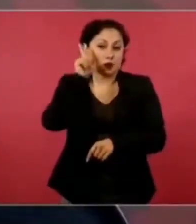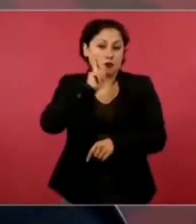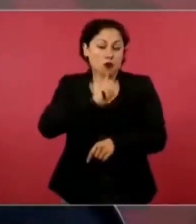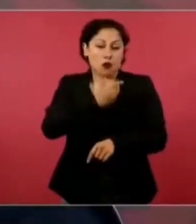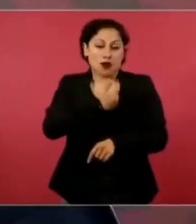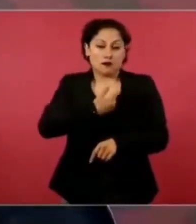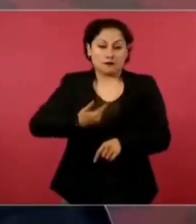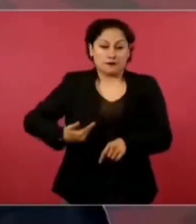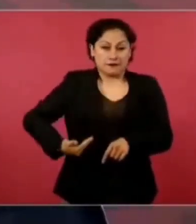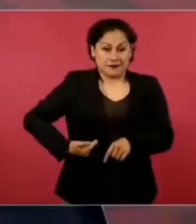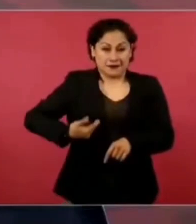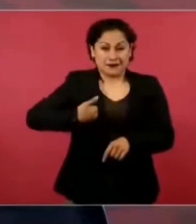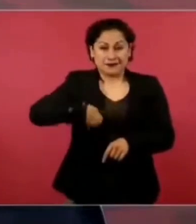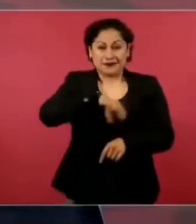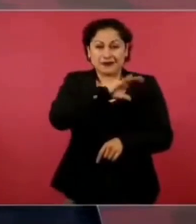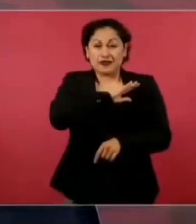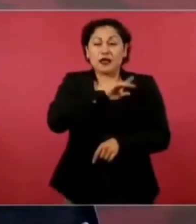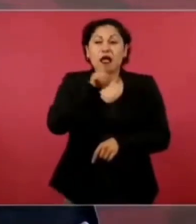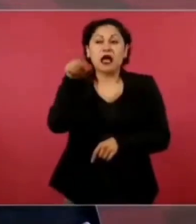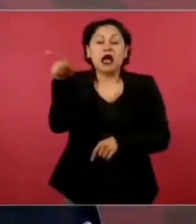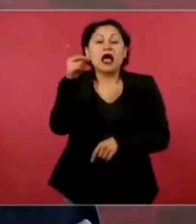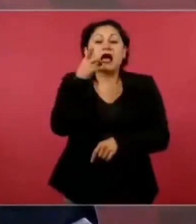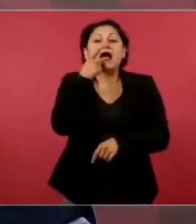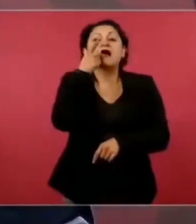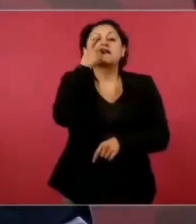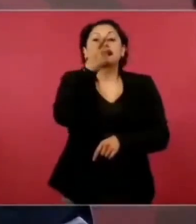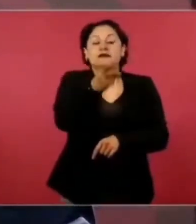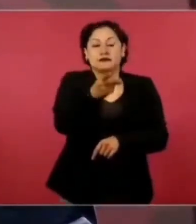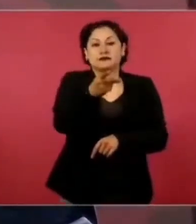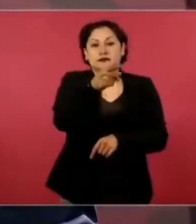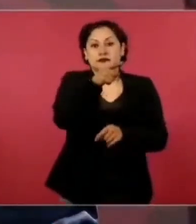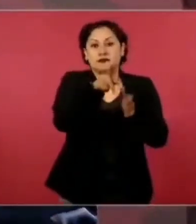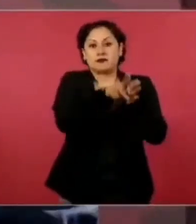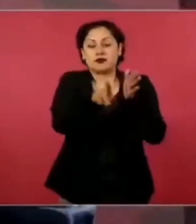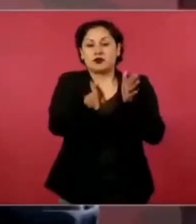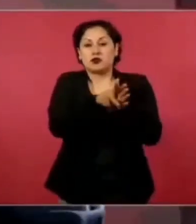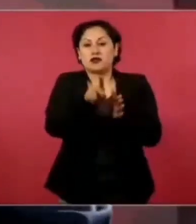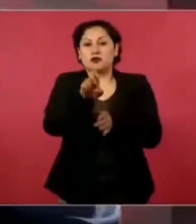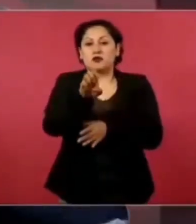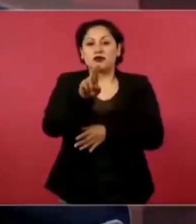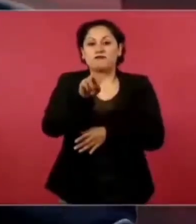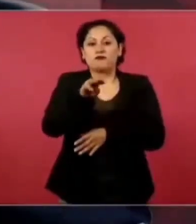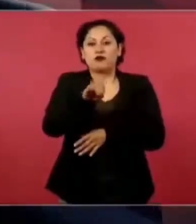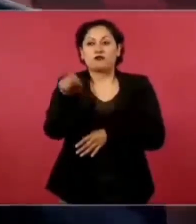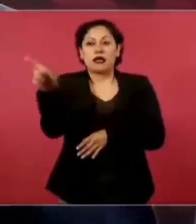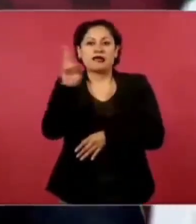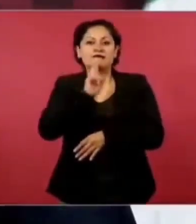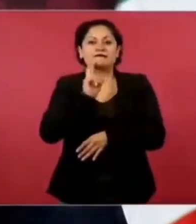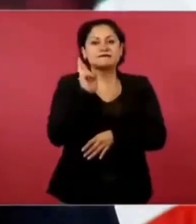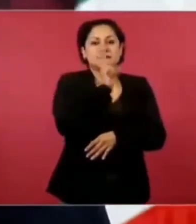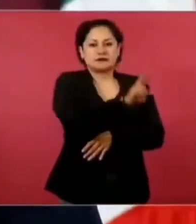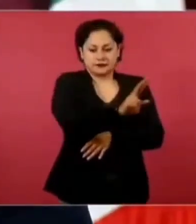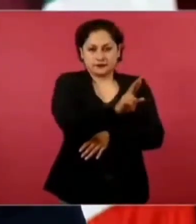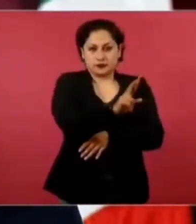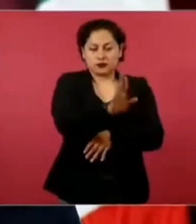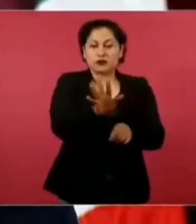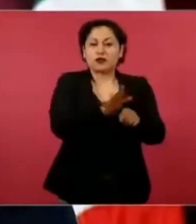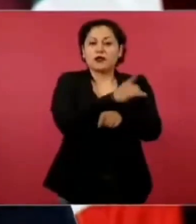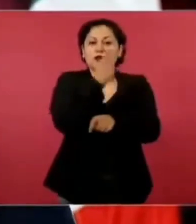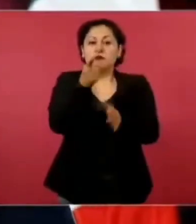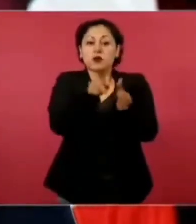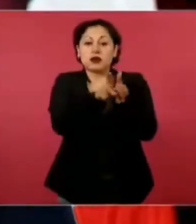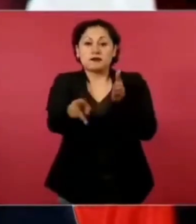contestó al Reforma, porque ponen de que los